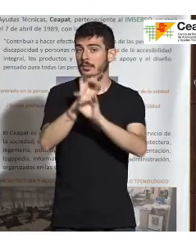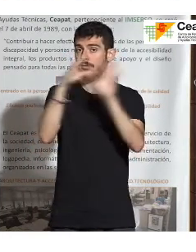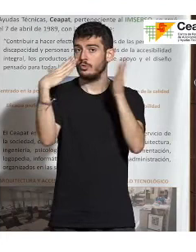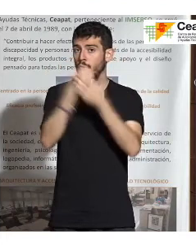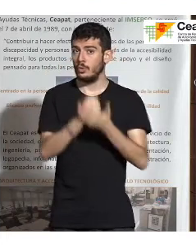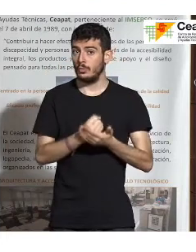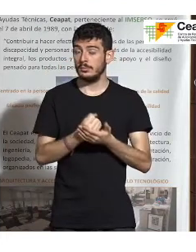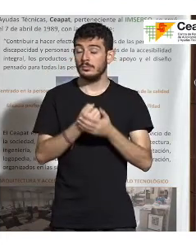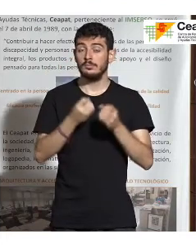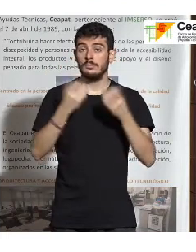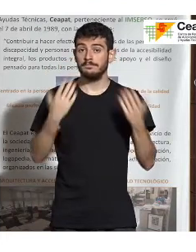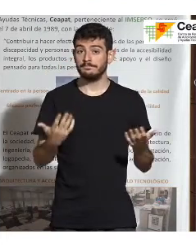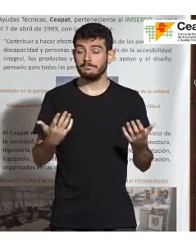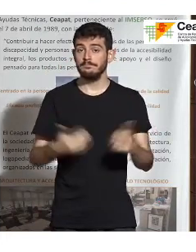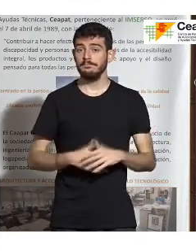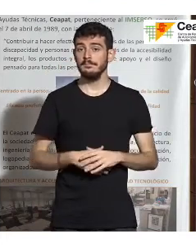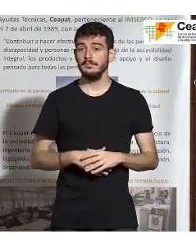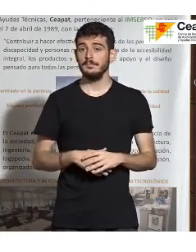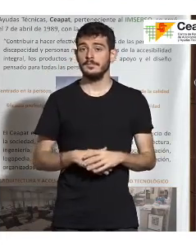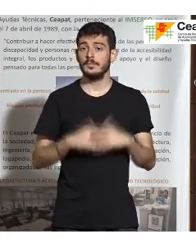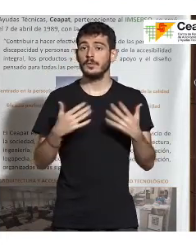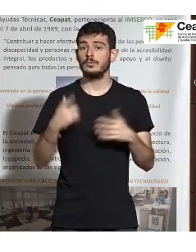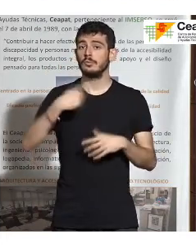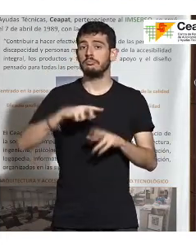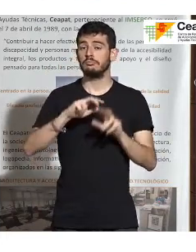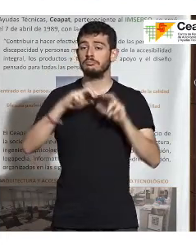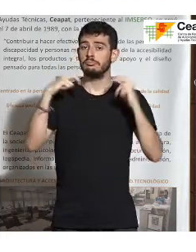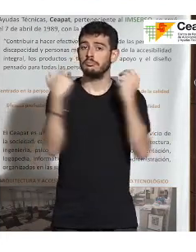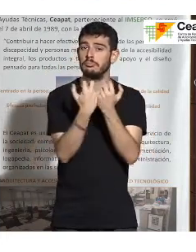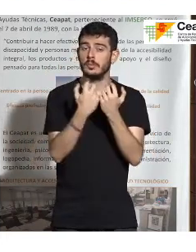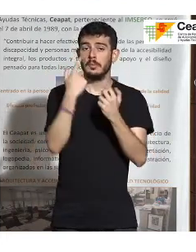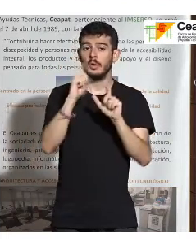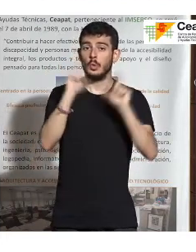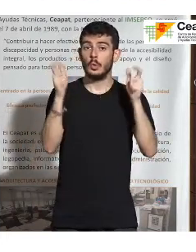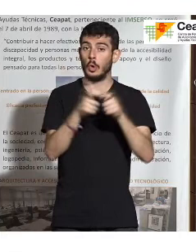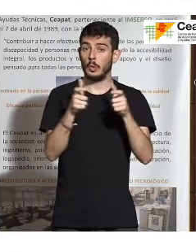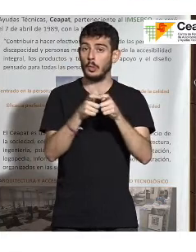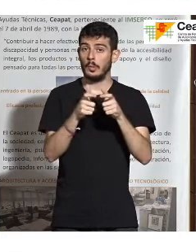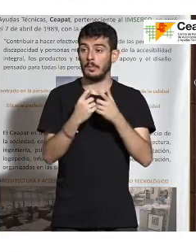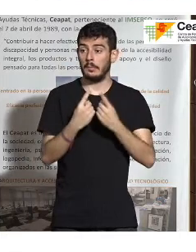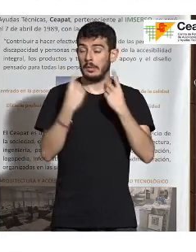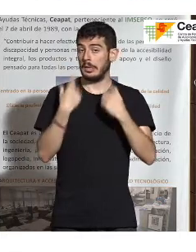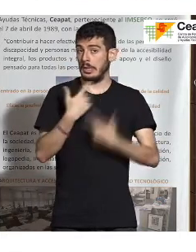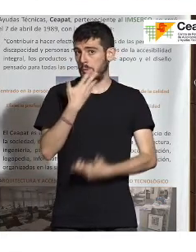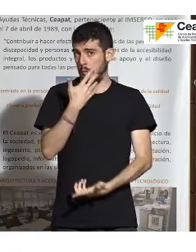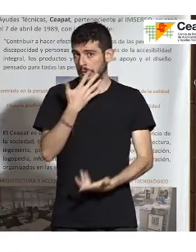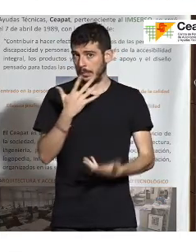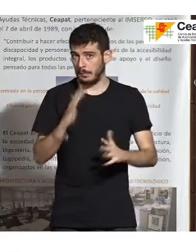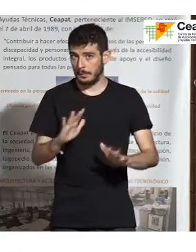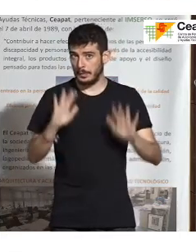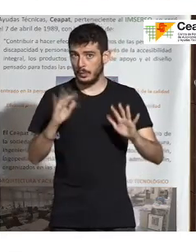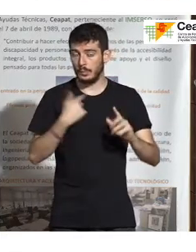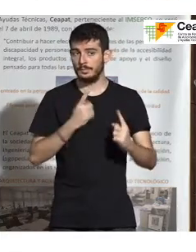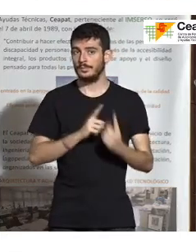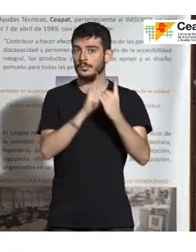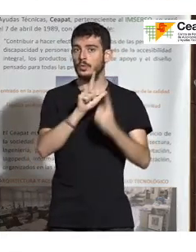nos sentamos, ahí, en las primeras reuniones fue donde ya la conocía, pero me encuentro